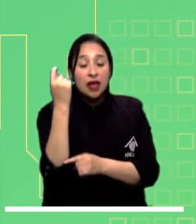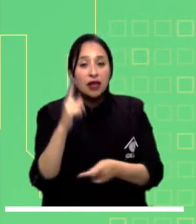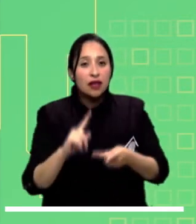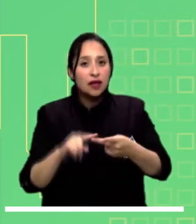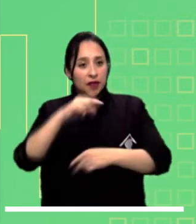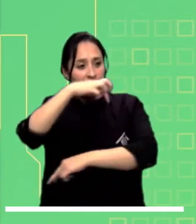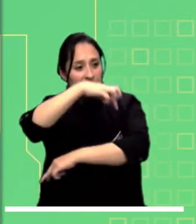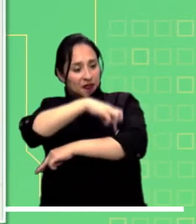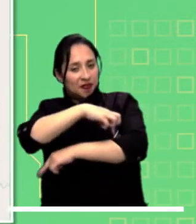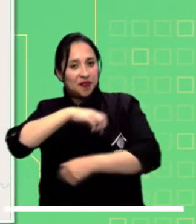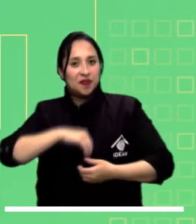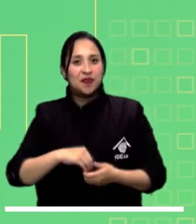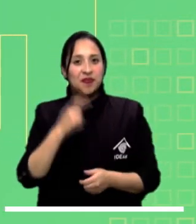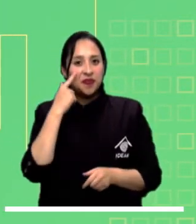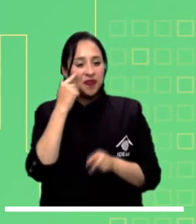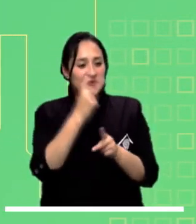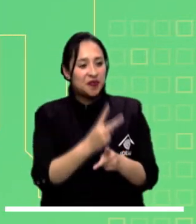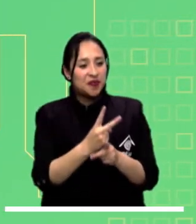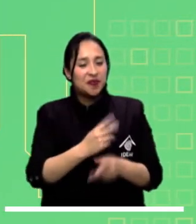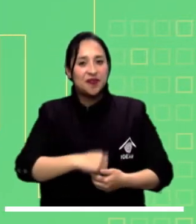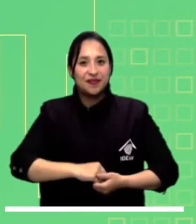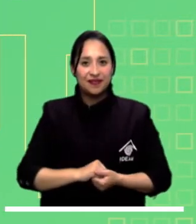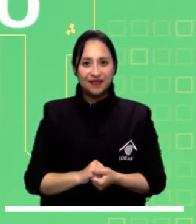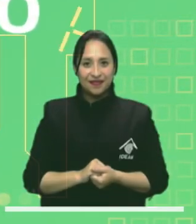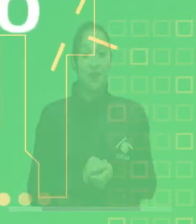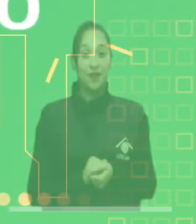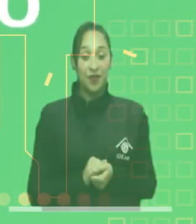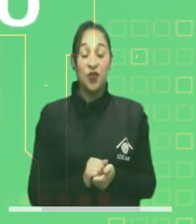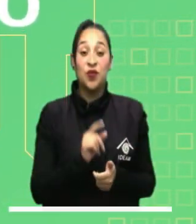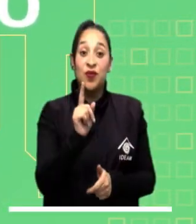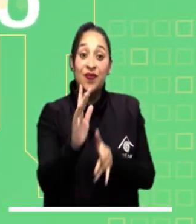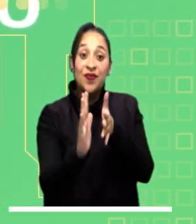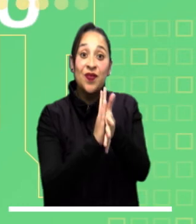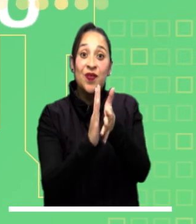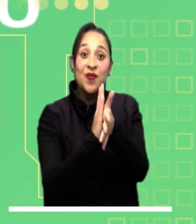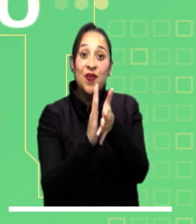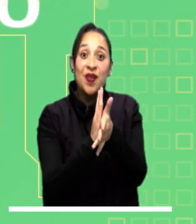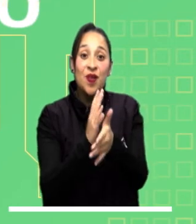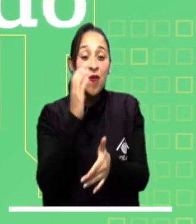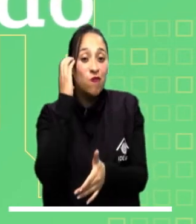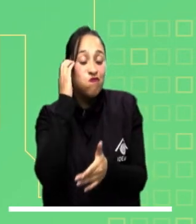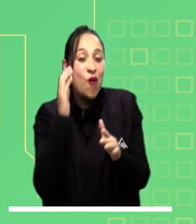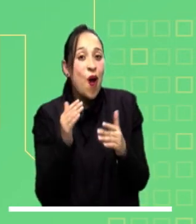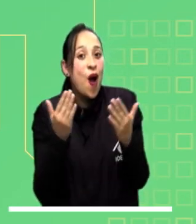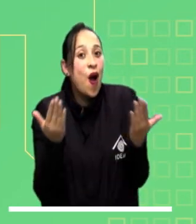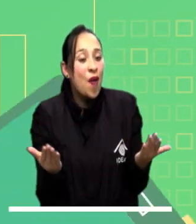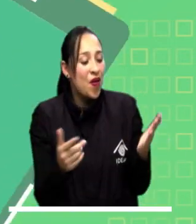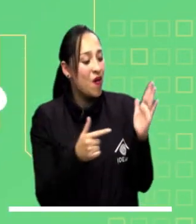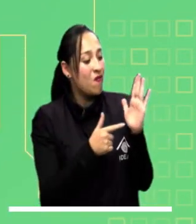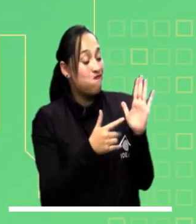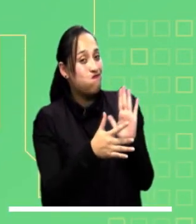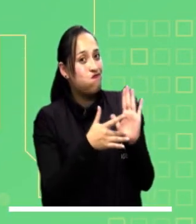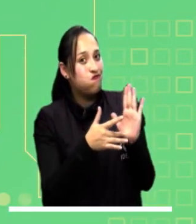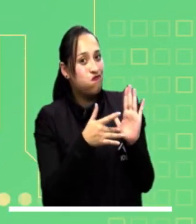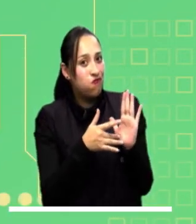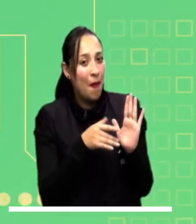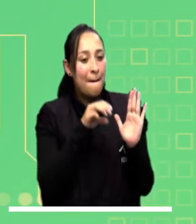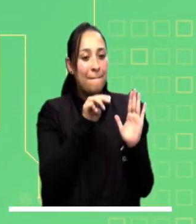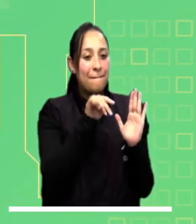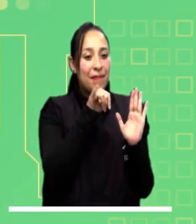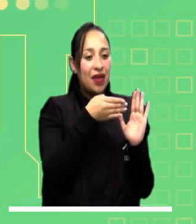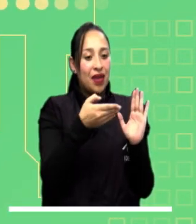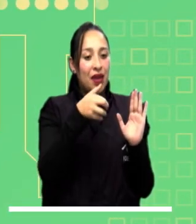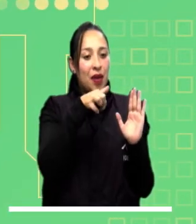inestables del Meta y Putumayo. Manténgase bien informado y en tiempo real a través de nuestra aplicación Mi